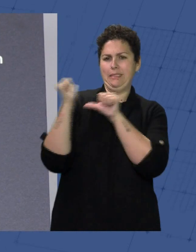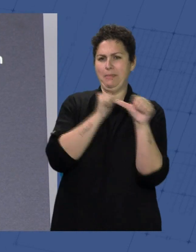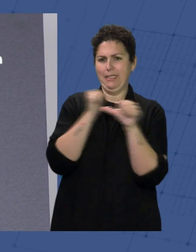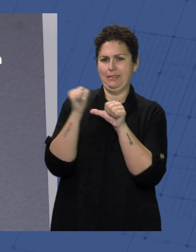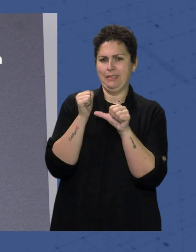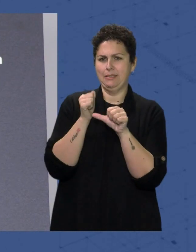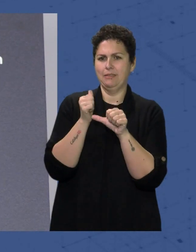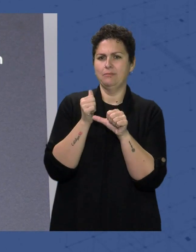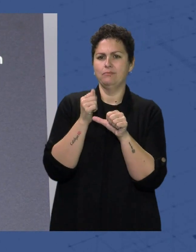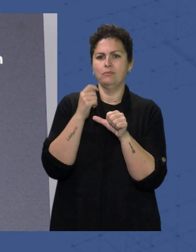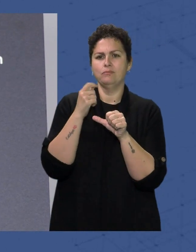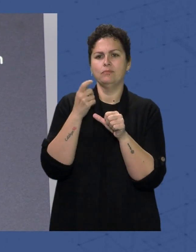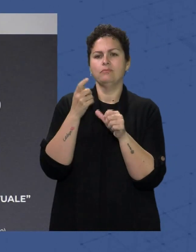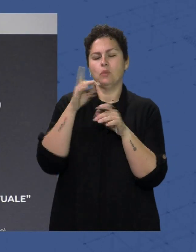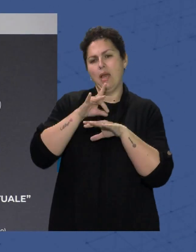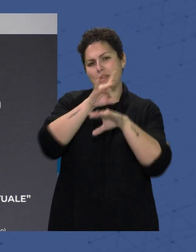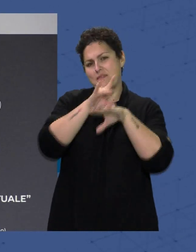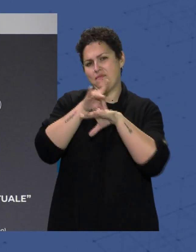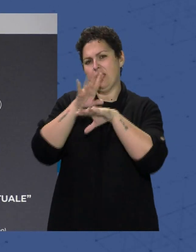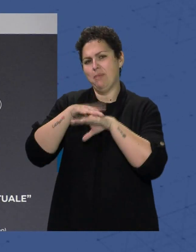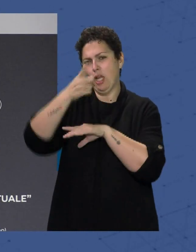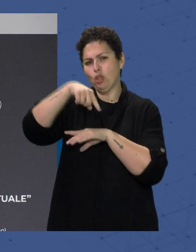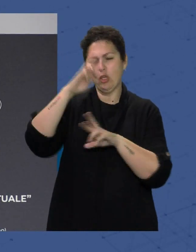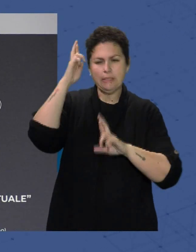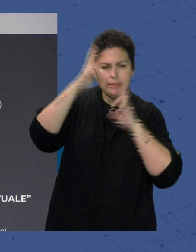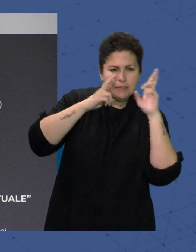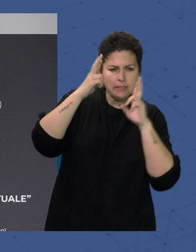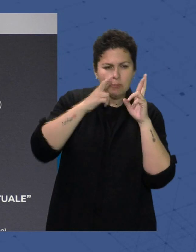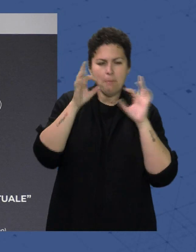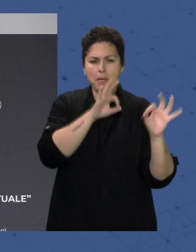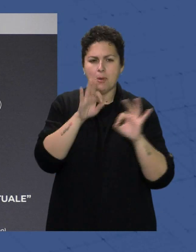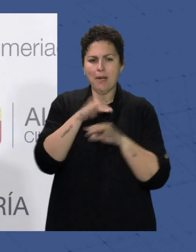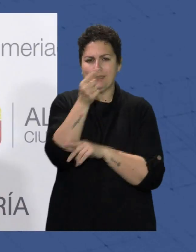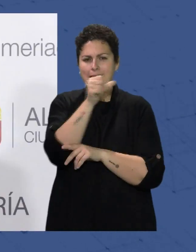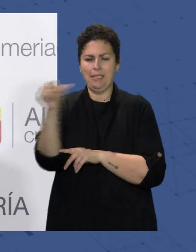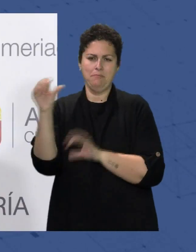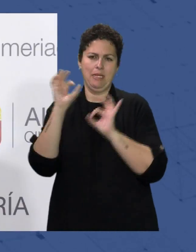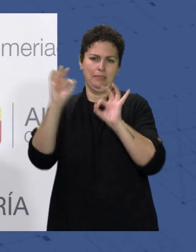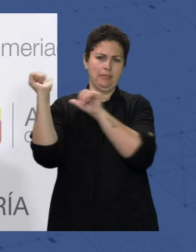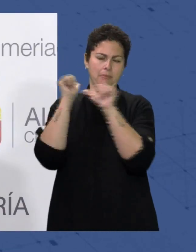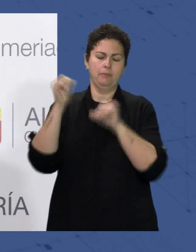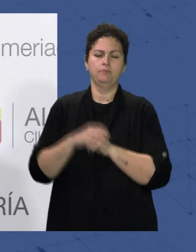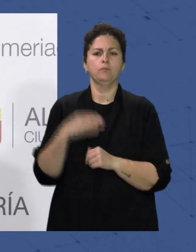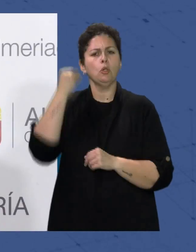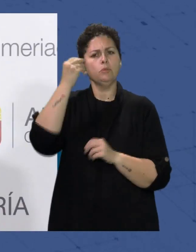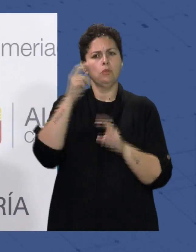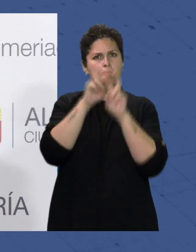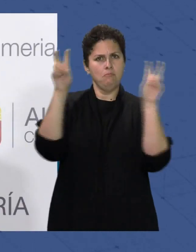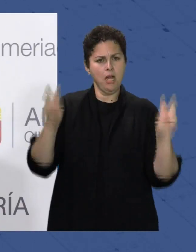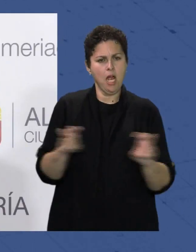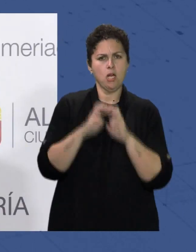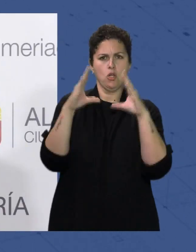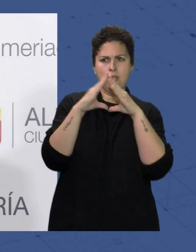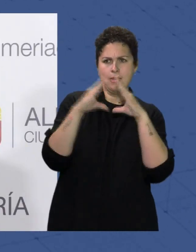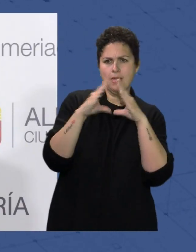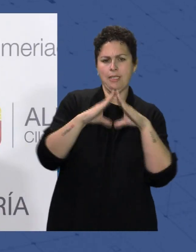recogimiento Y la reflexión Y nos prepara Para la Semana de Pasión Yo creo que el marco Las iglesias El templo